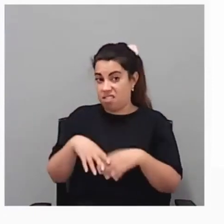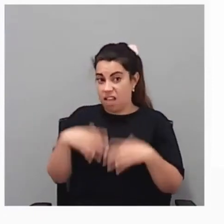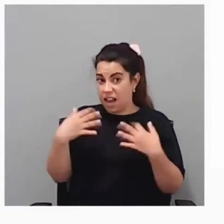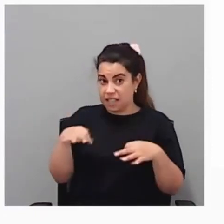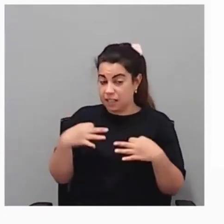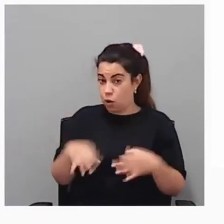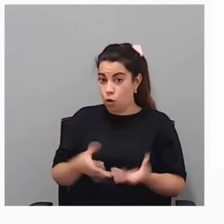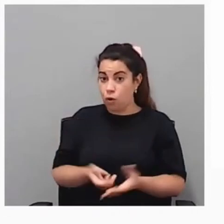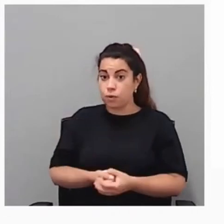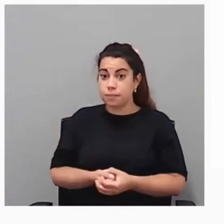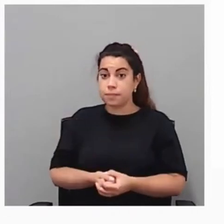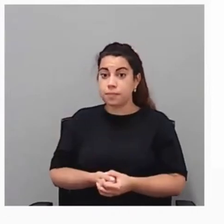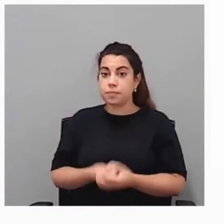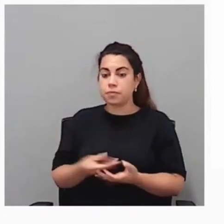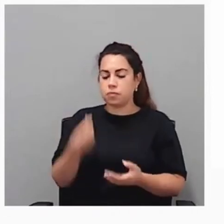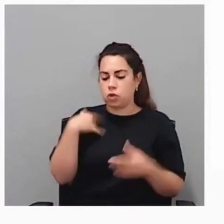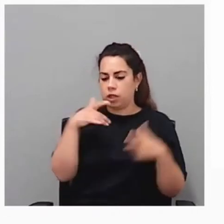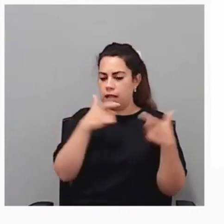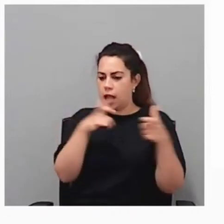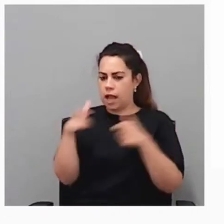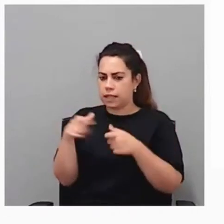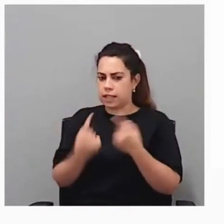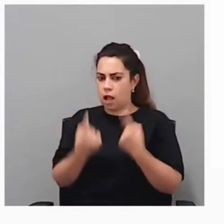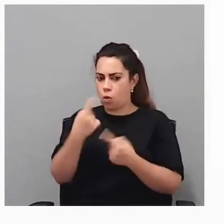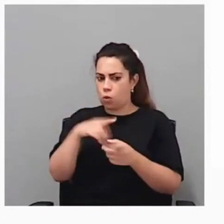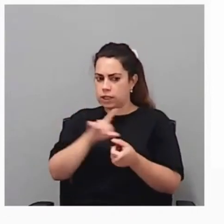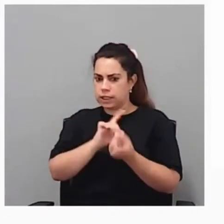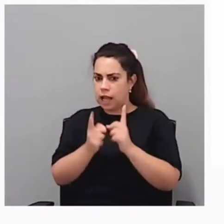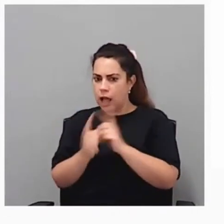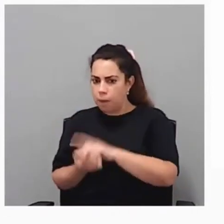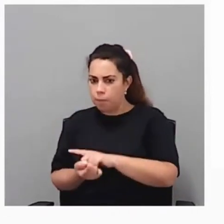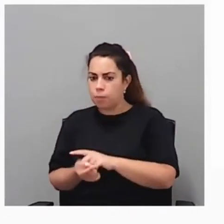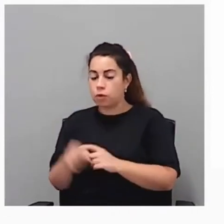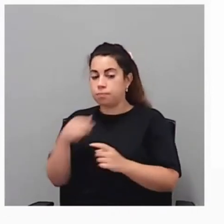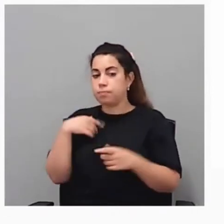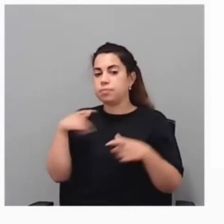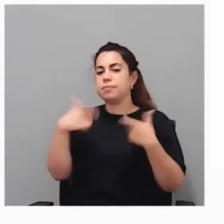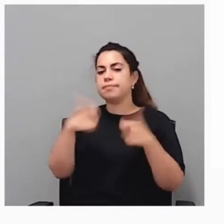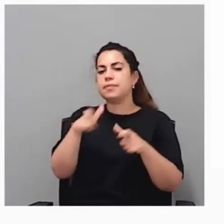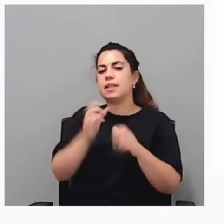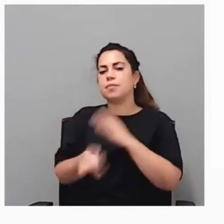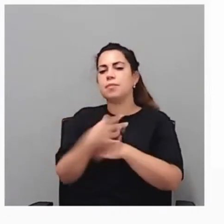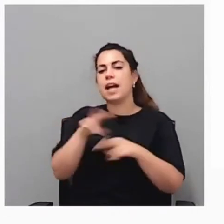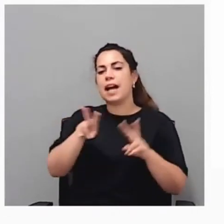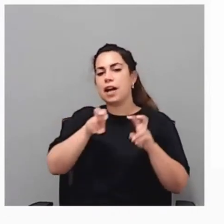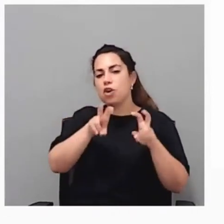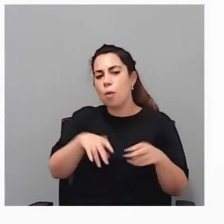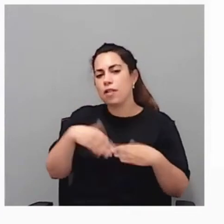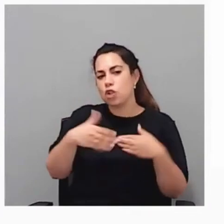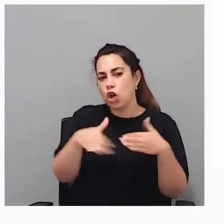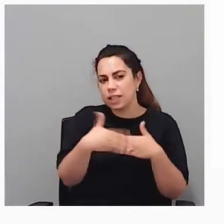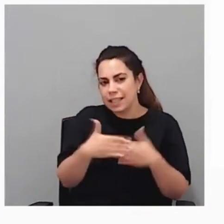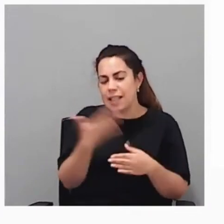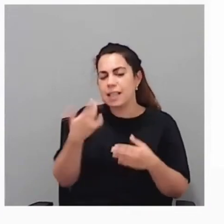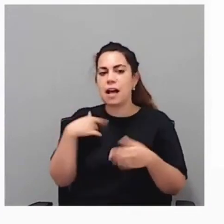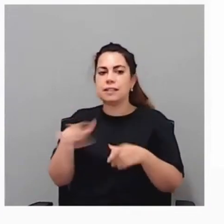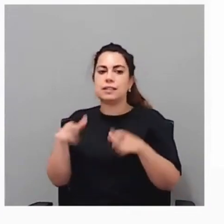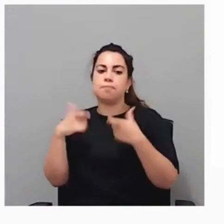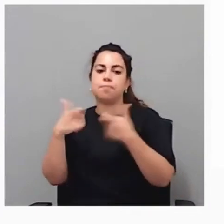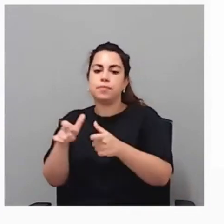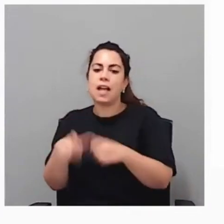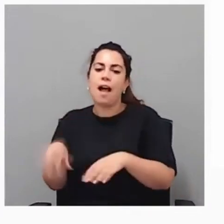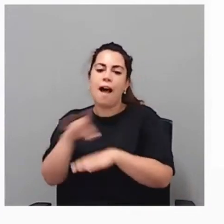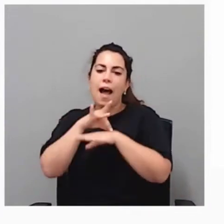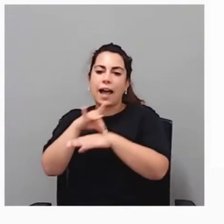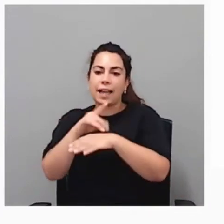consecuencia de cambiar algunas áreas, la que mencioné antes de crear, hemos creado el área de innovación y tendencias, un área de la Agenda 2030. Hemos potenciado